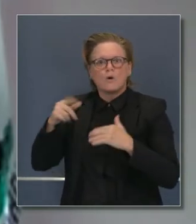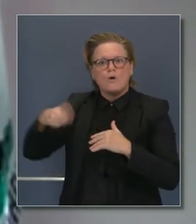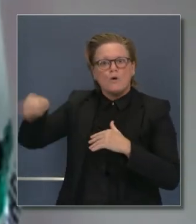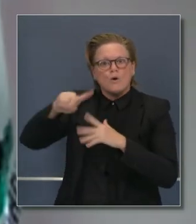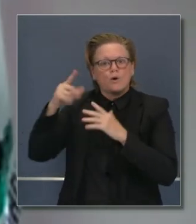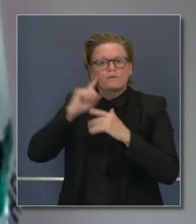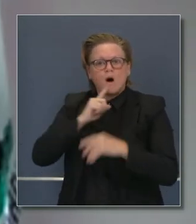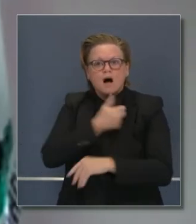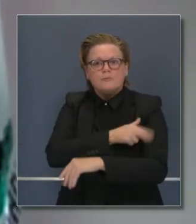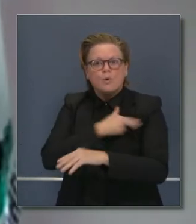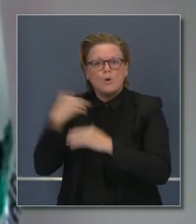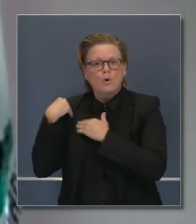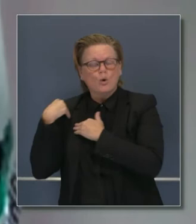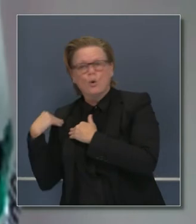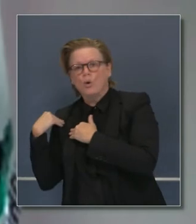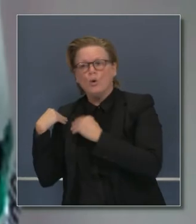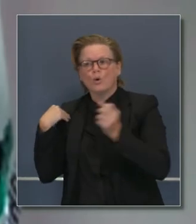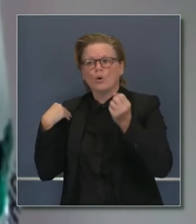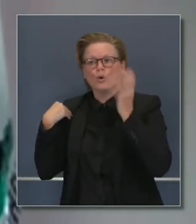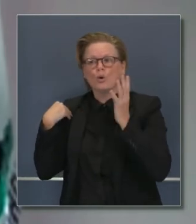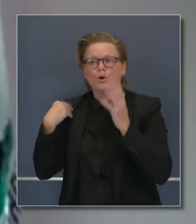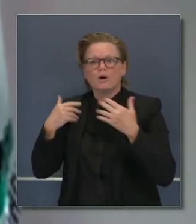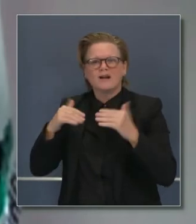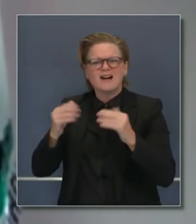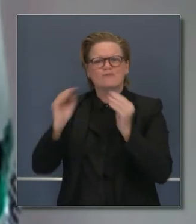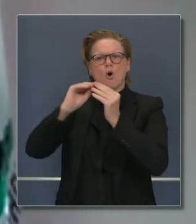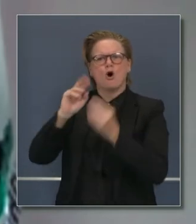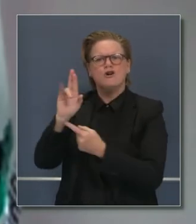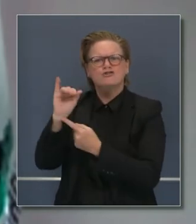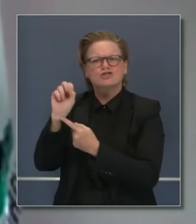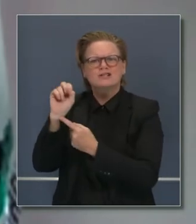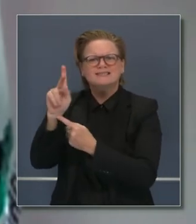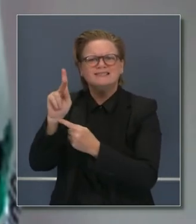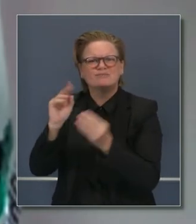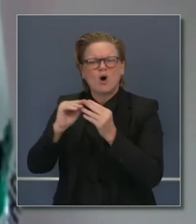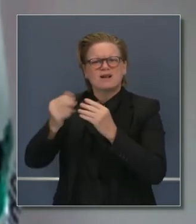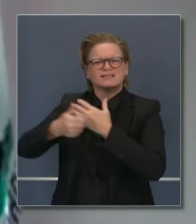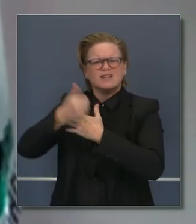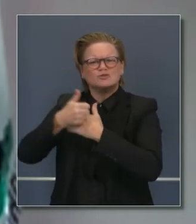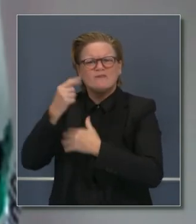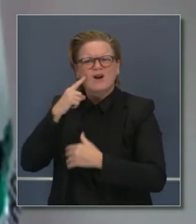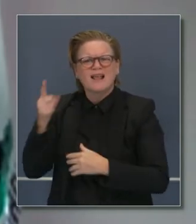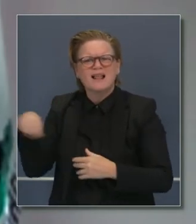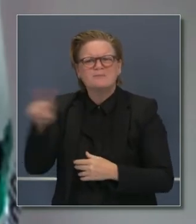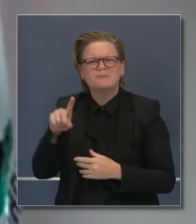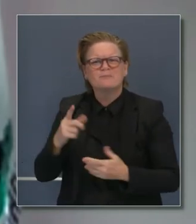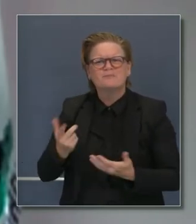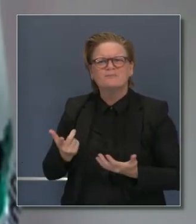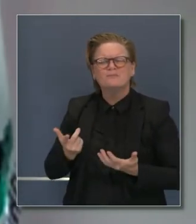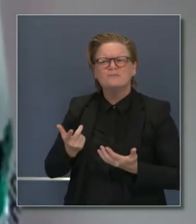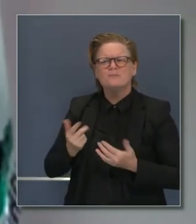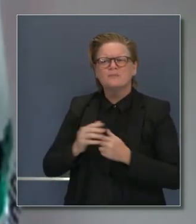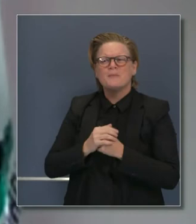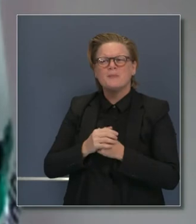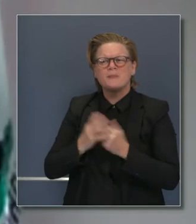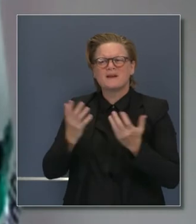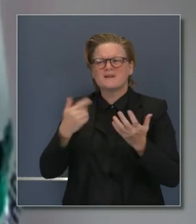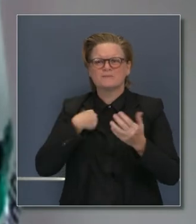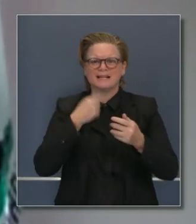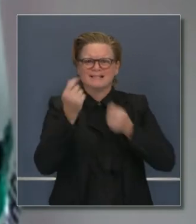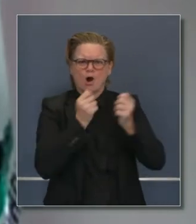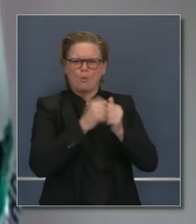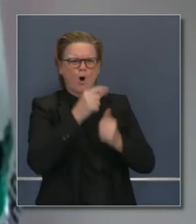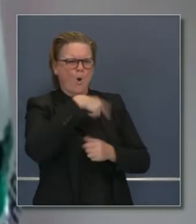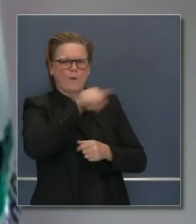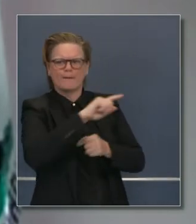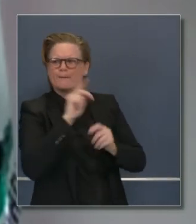este peso tremendo en sus hombros, particularmente también con sus familiares. Y teniendo que lidiar con